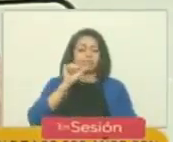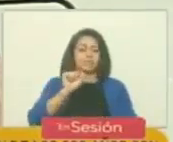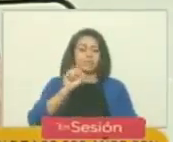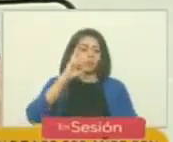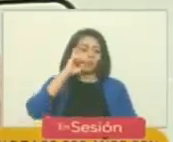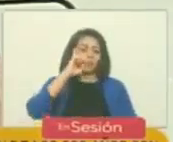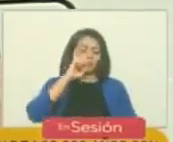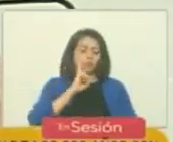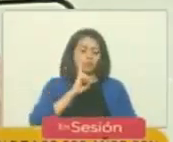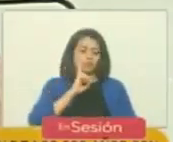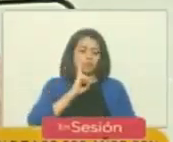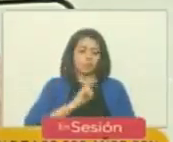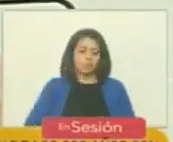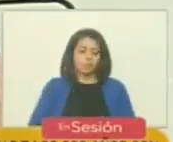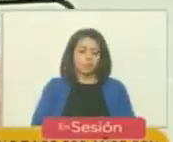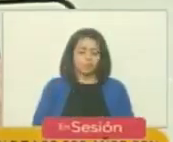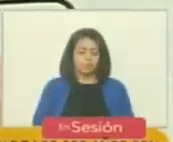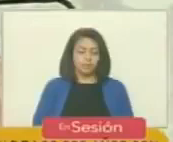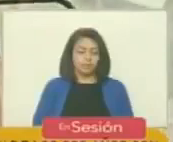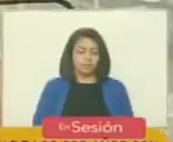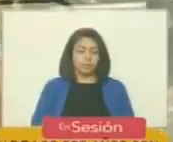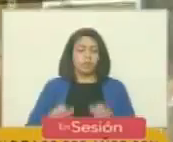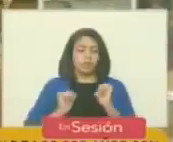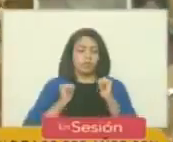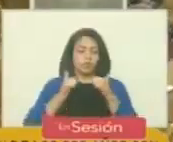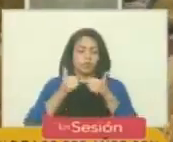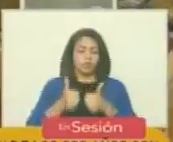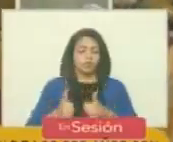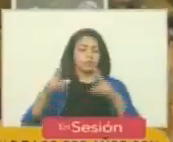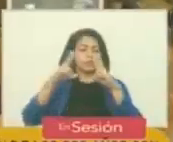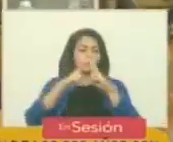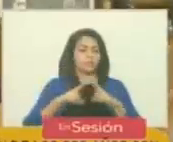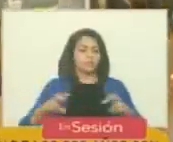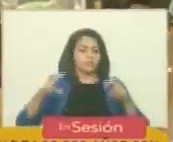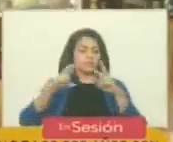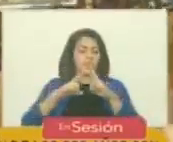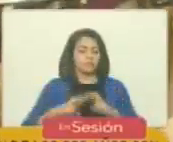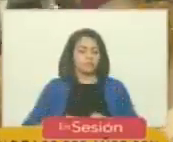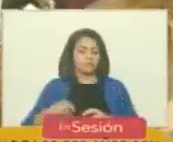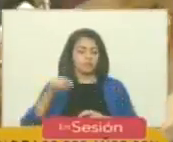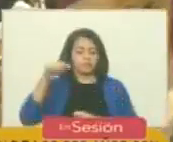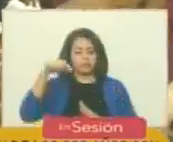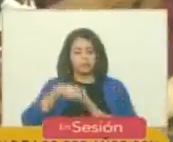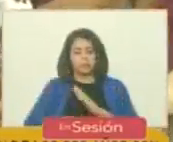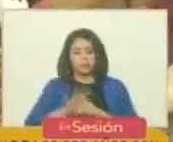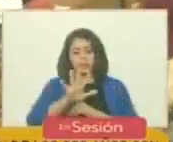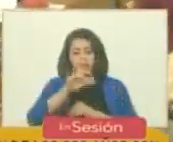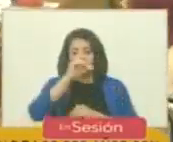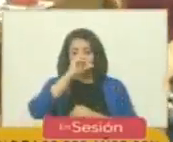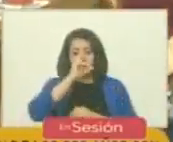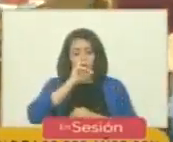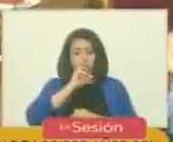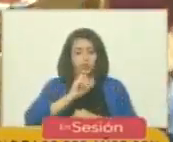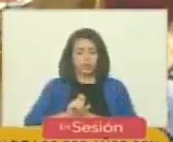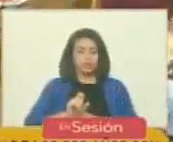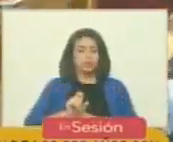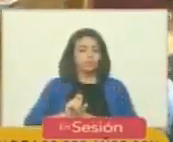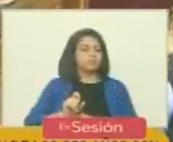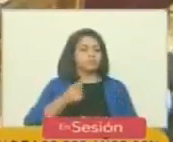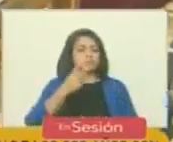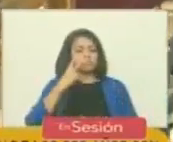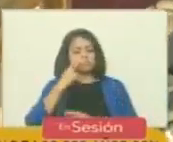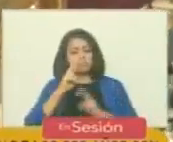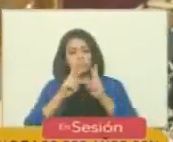Bolívar. Él emprende una investigación que abarcó cinco años y lo paseó